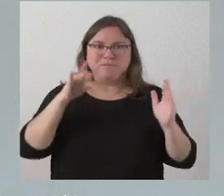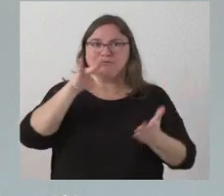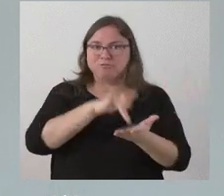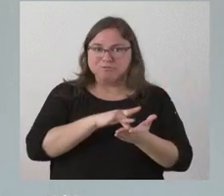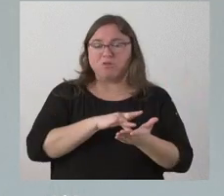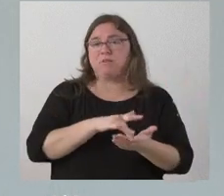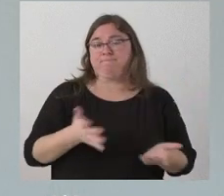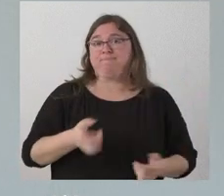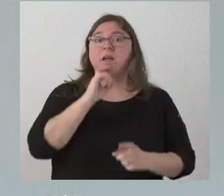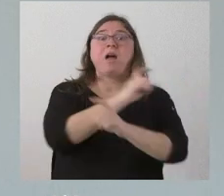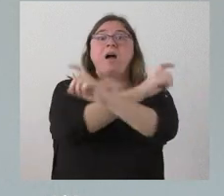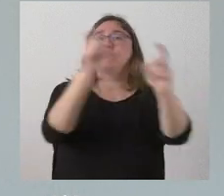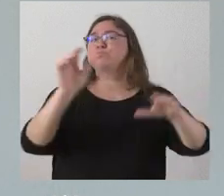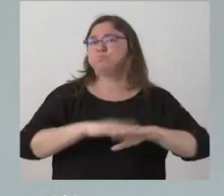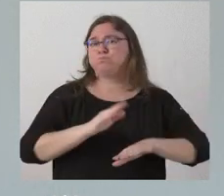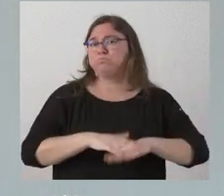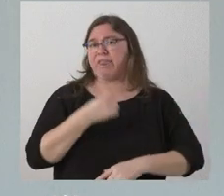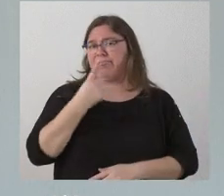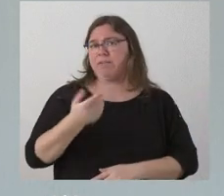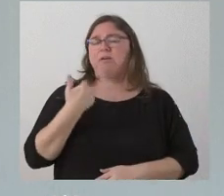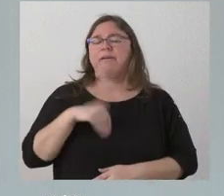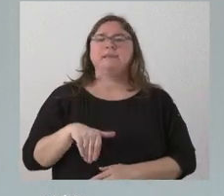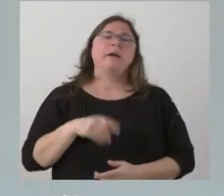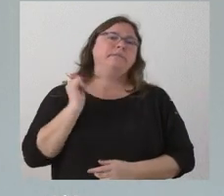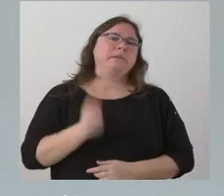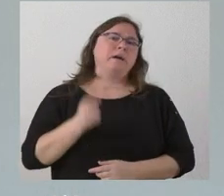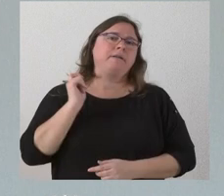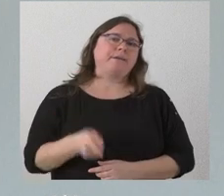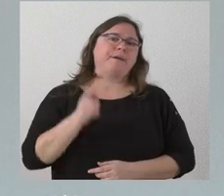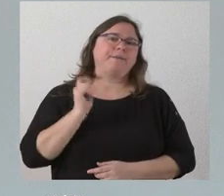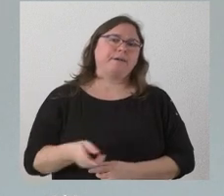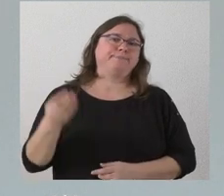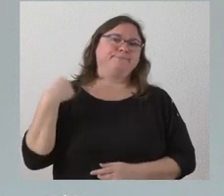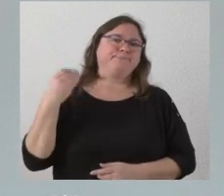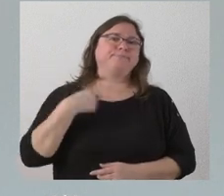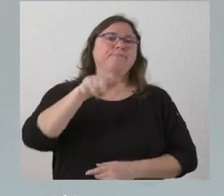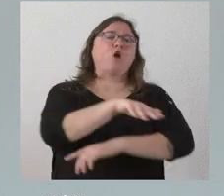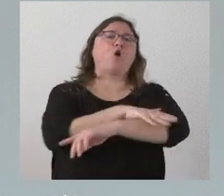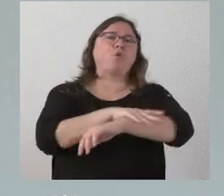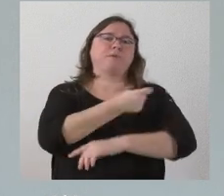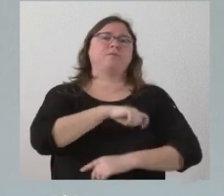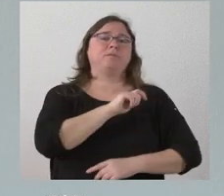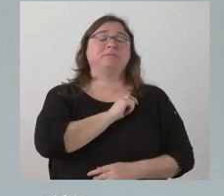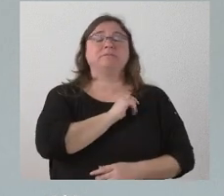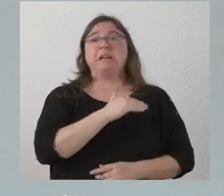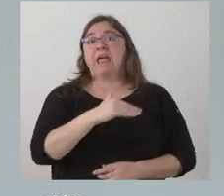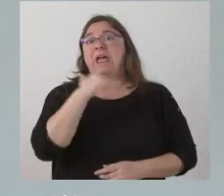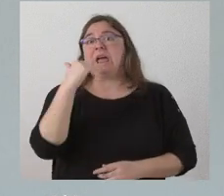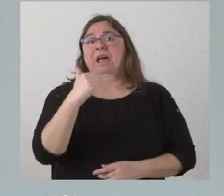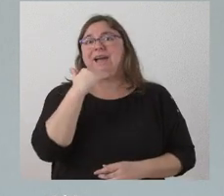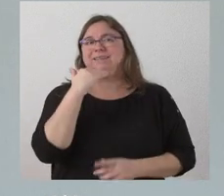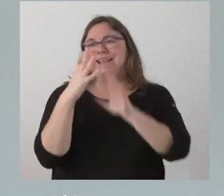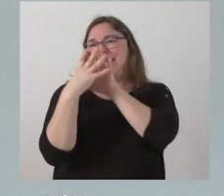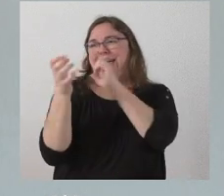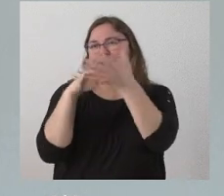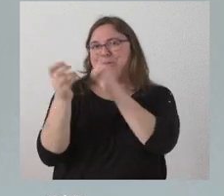haciendo digo esto porque es casi continuo la llegada reiterada de miembros del Gobierno de España yo diría que hasta de una forma coordinada